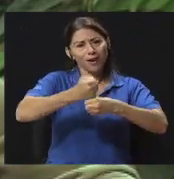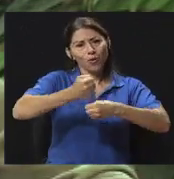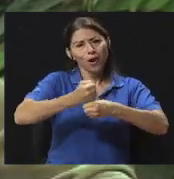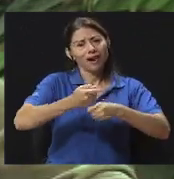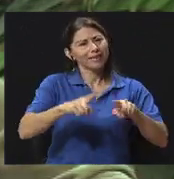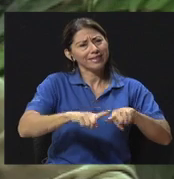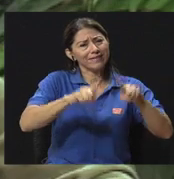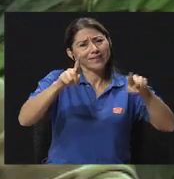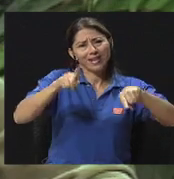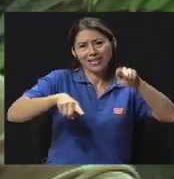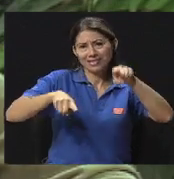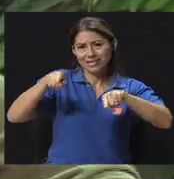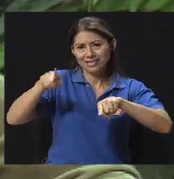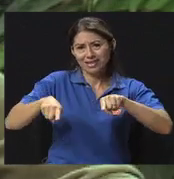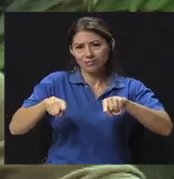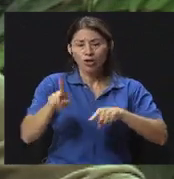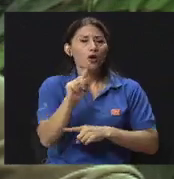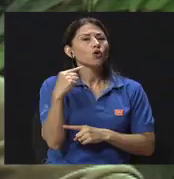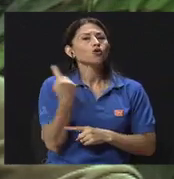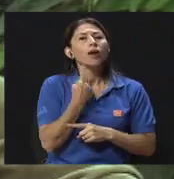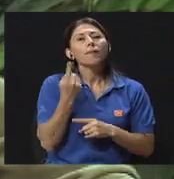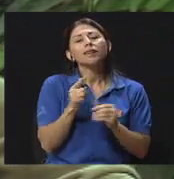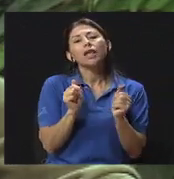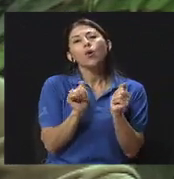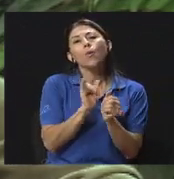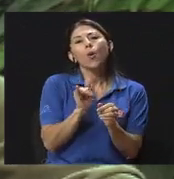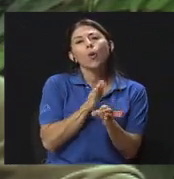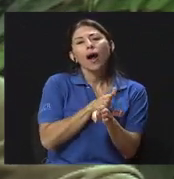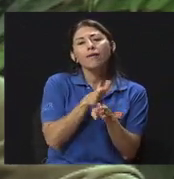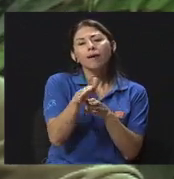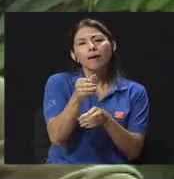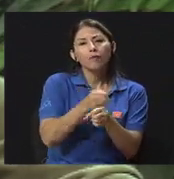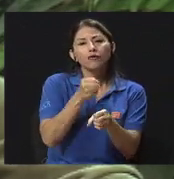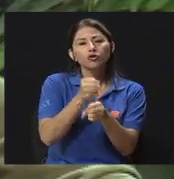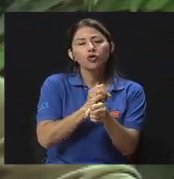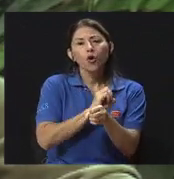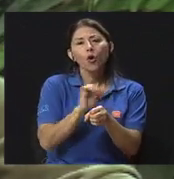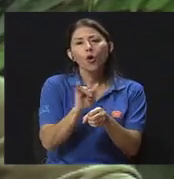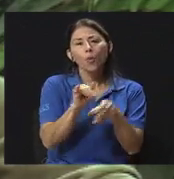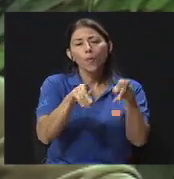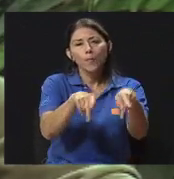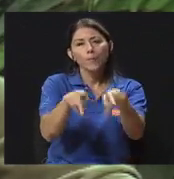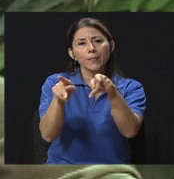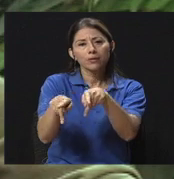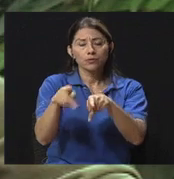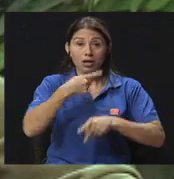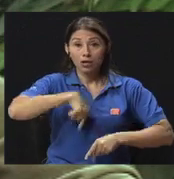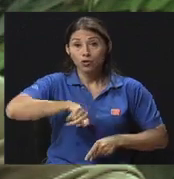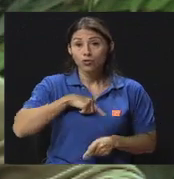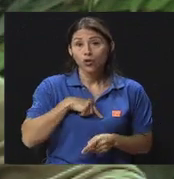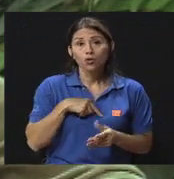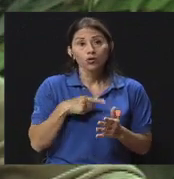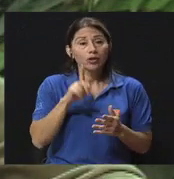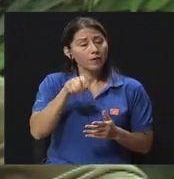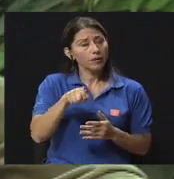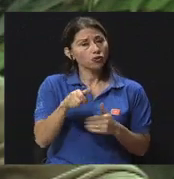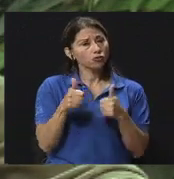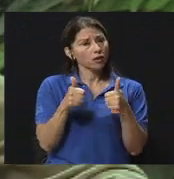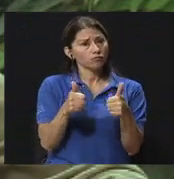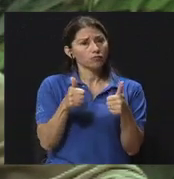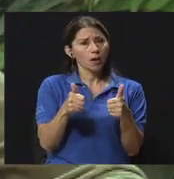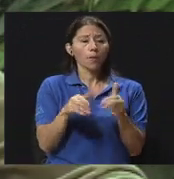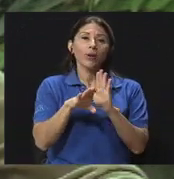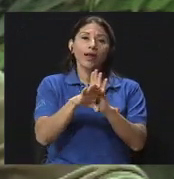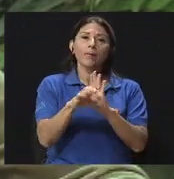No solo como disciplina, no solo como personas. Y entonces tenemos que ser asertivos a la hora de decir, bueno, ¿qué me corresponde?